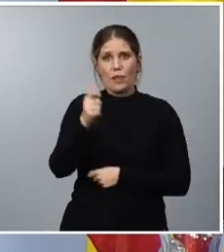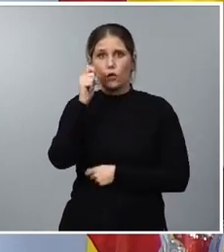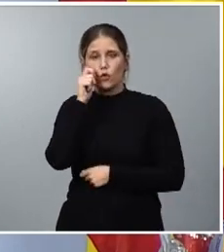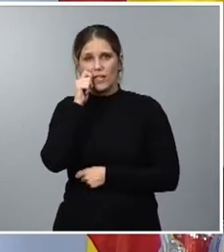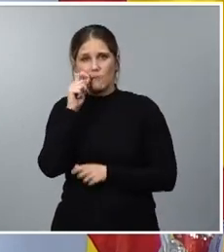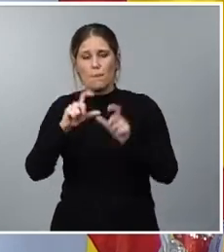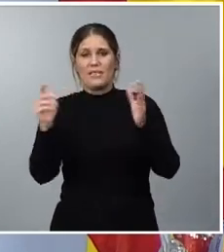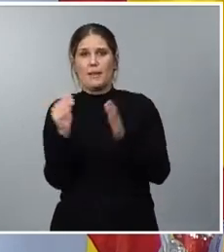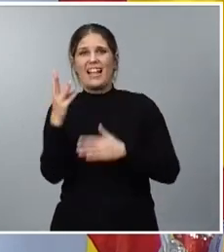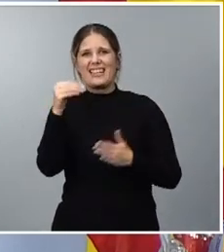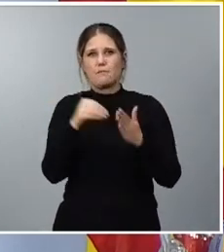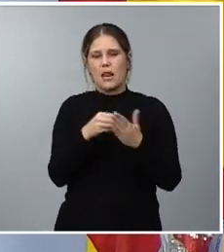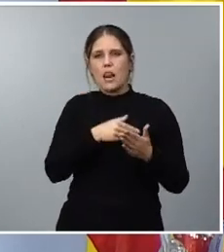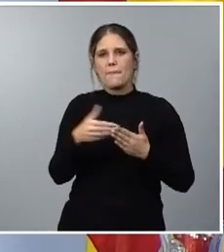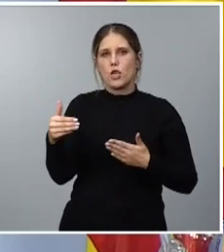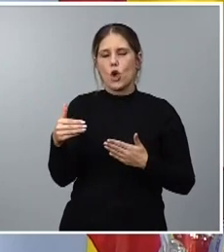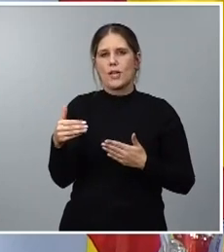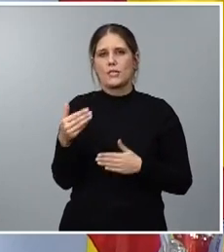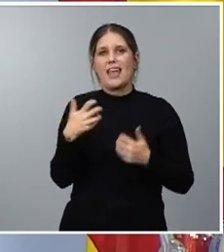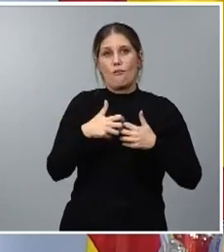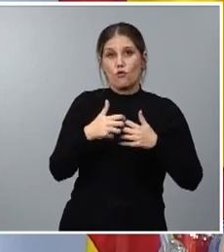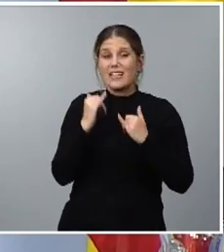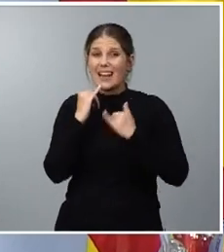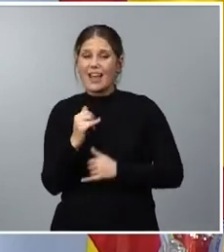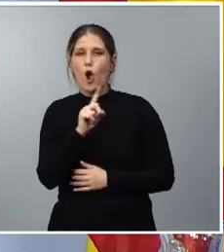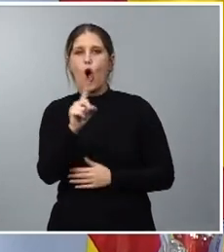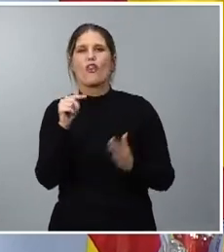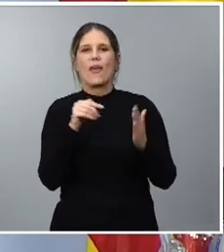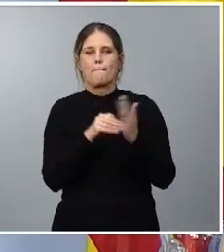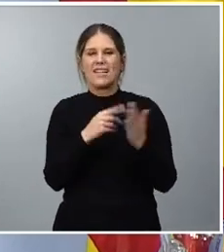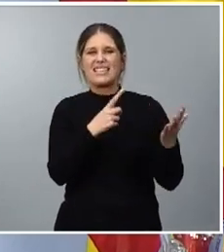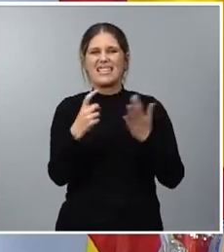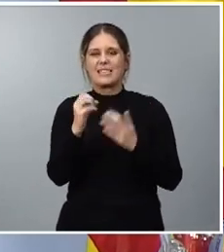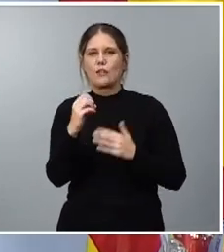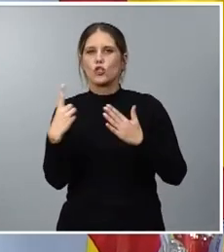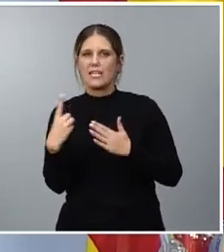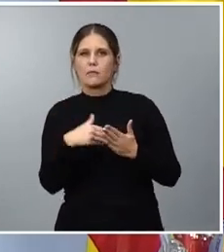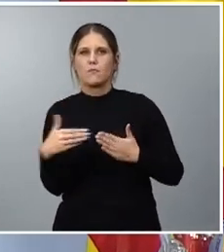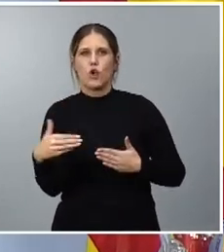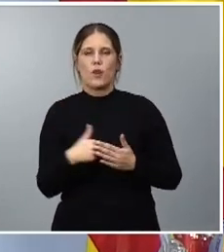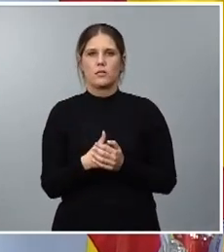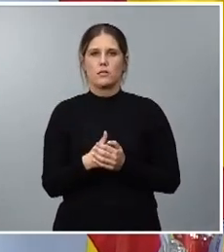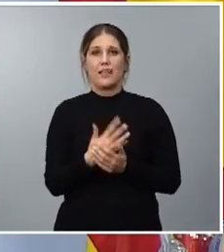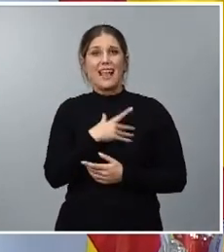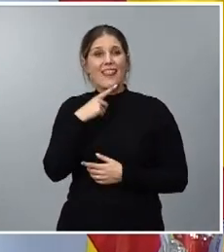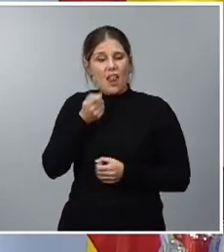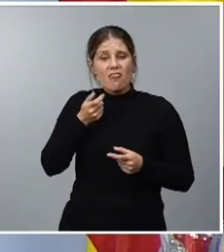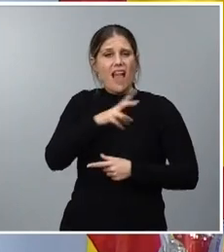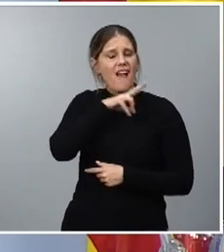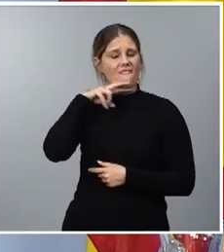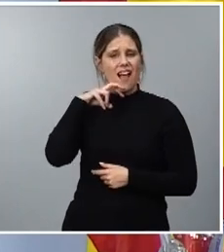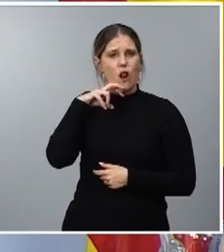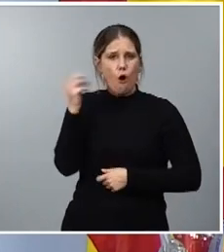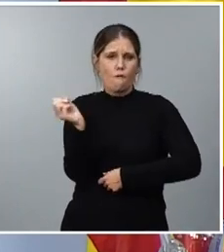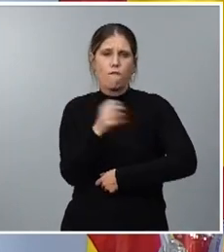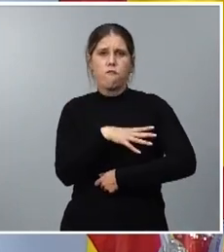3.000 millones industria y energía 11.606 millones poniendo en valor el fondo de